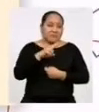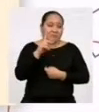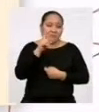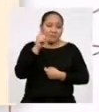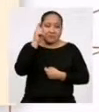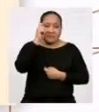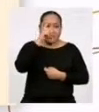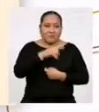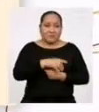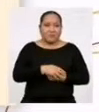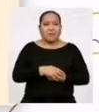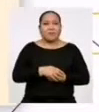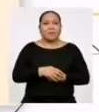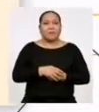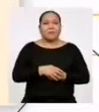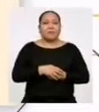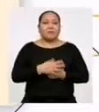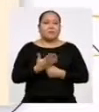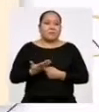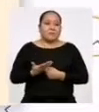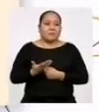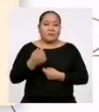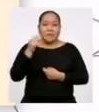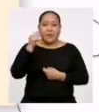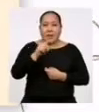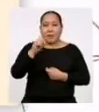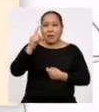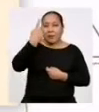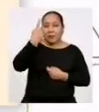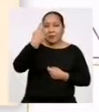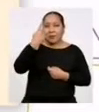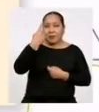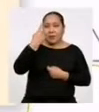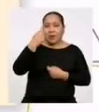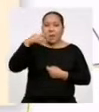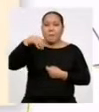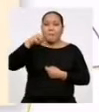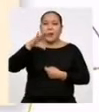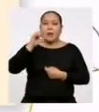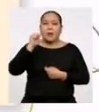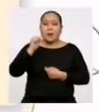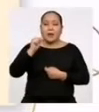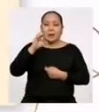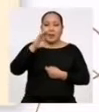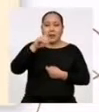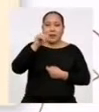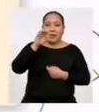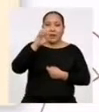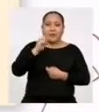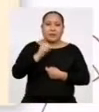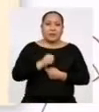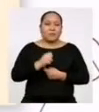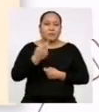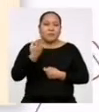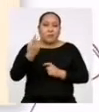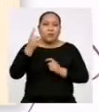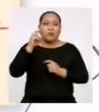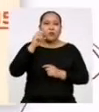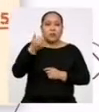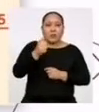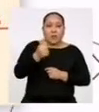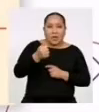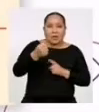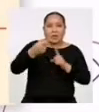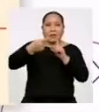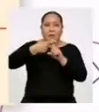no es difícil. Entonces, para la primera marca de clase en el primer intervalo, tendríamos que sumar 10